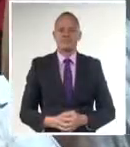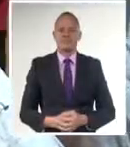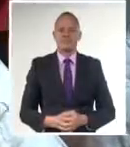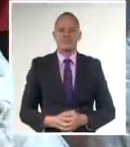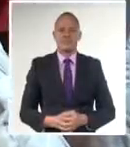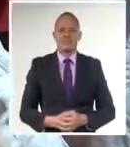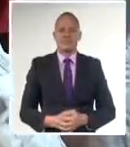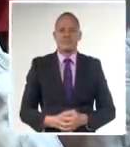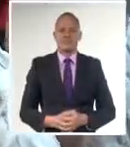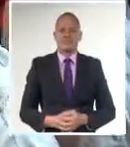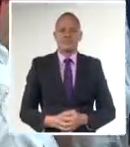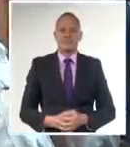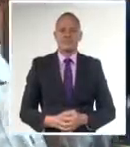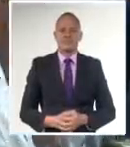Informativo de la Televisión Cubana.